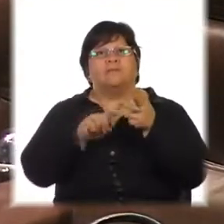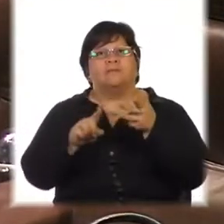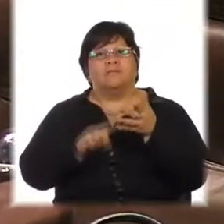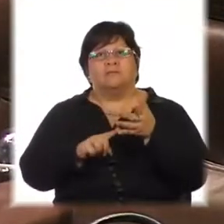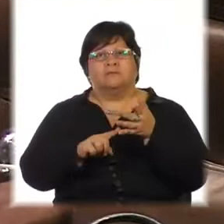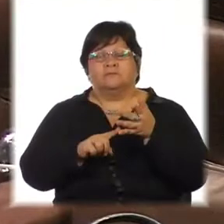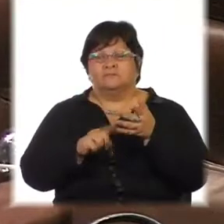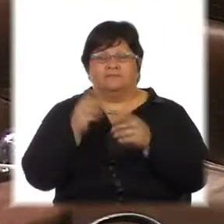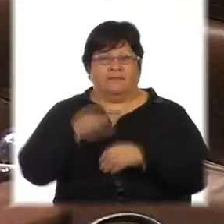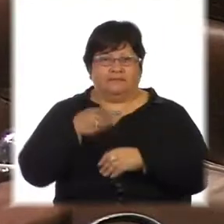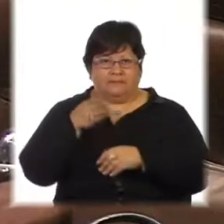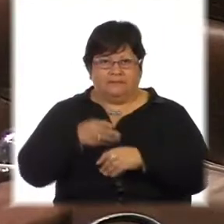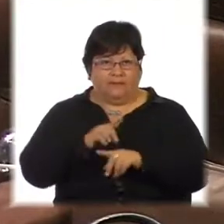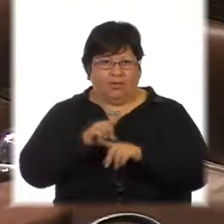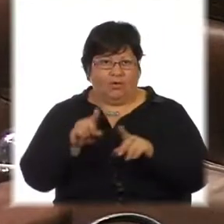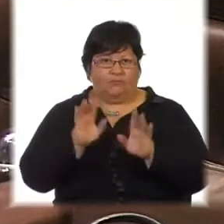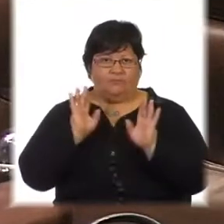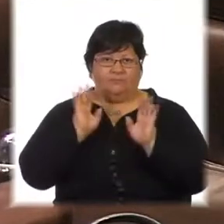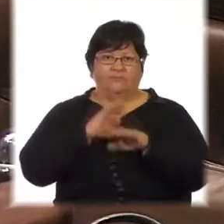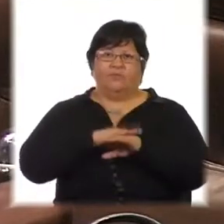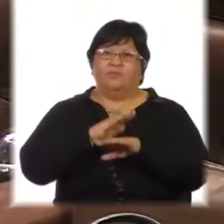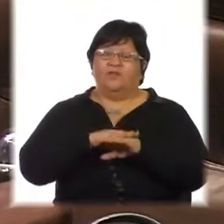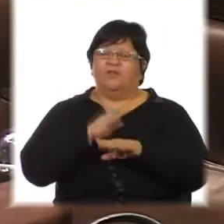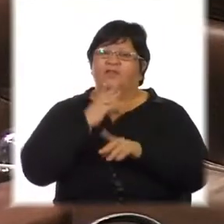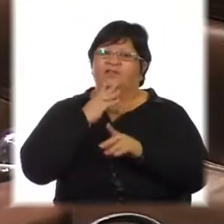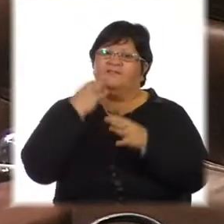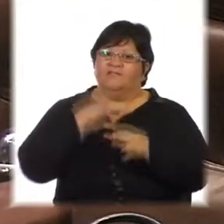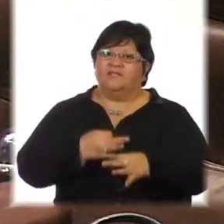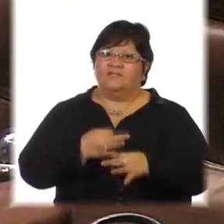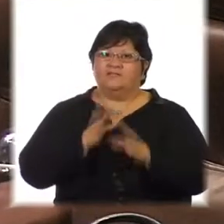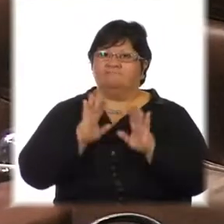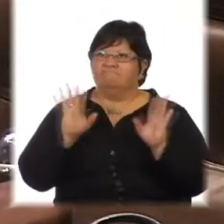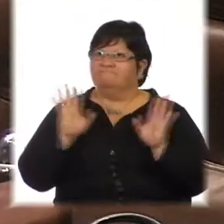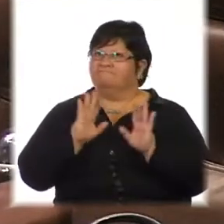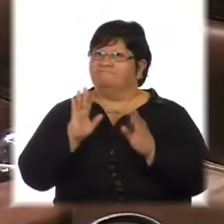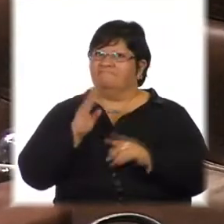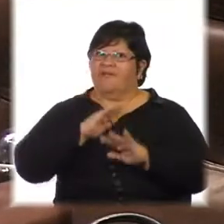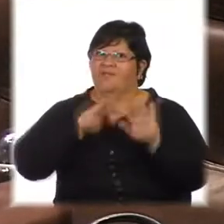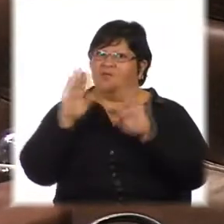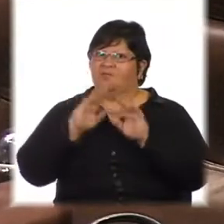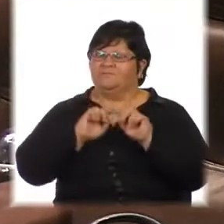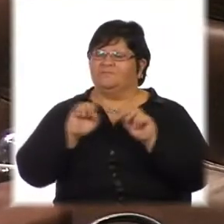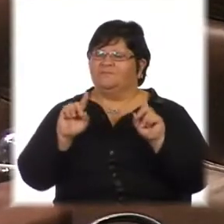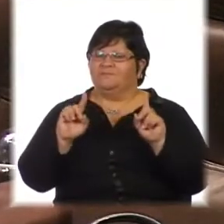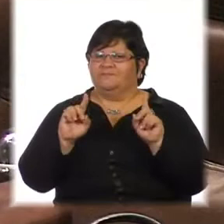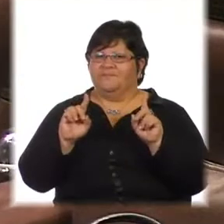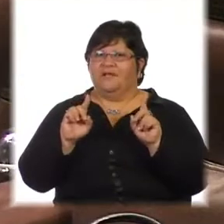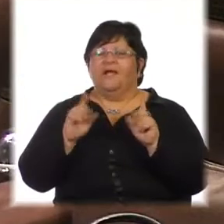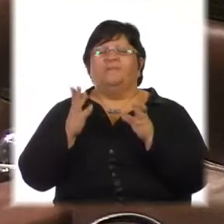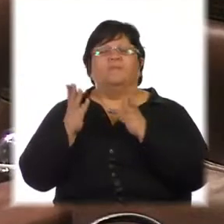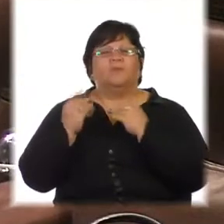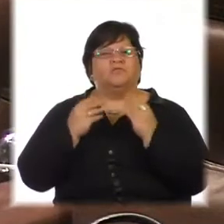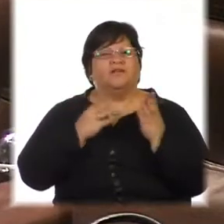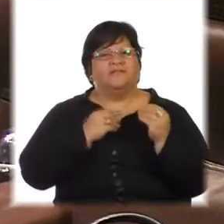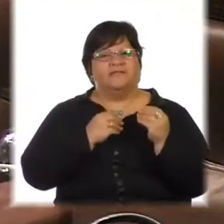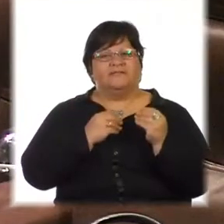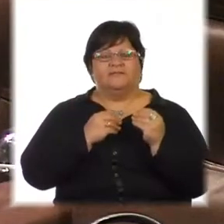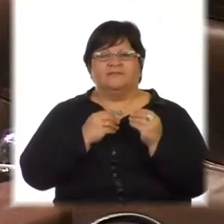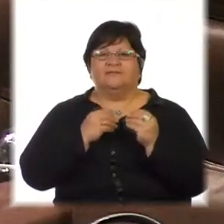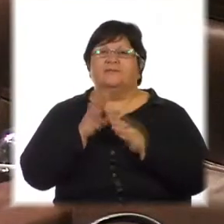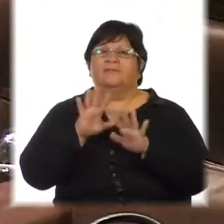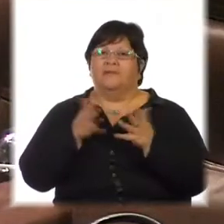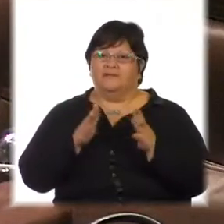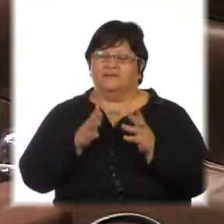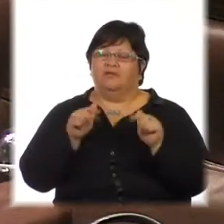no participar a la hora de las definiciones. Y eso muchas veces también ha sucedido en este ámbito y hoy vuelve a